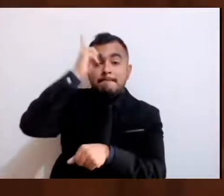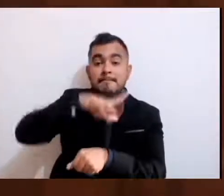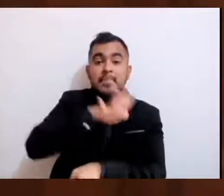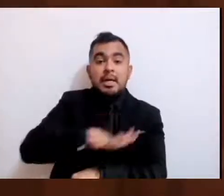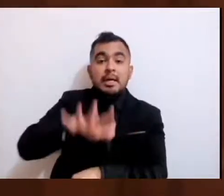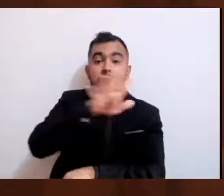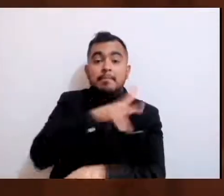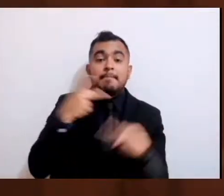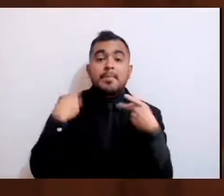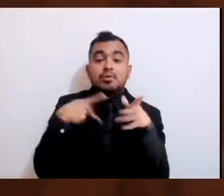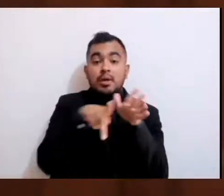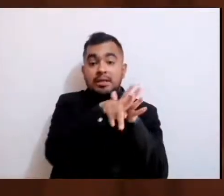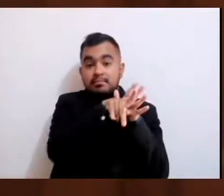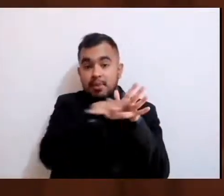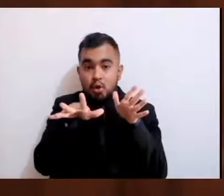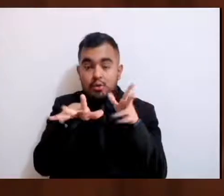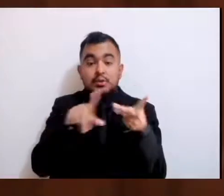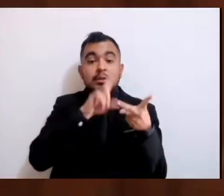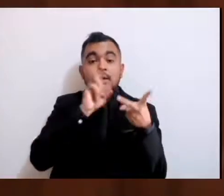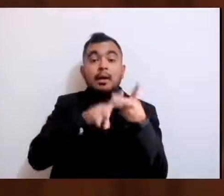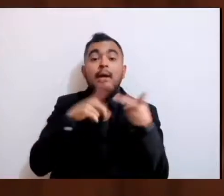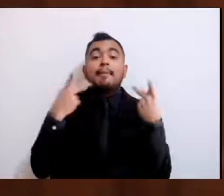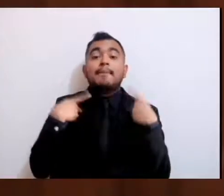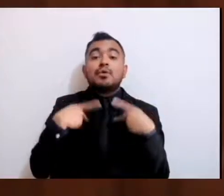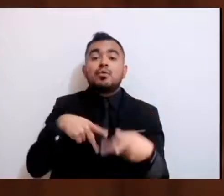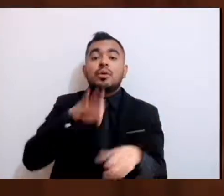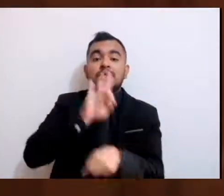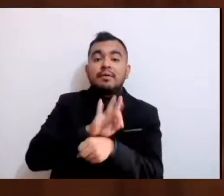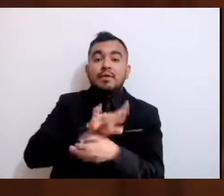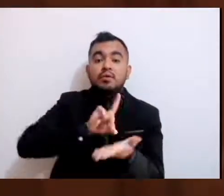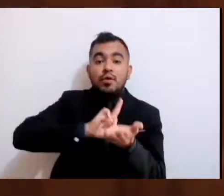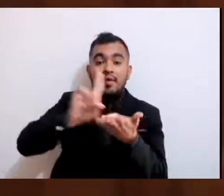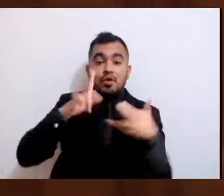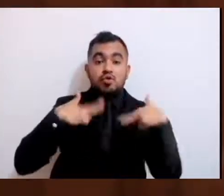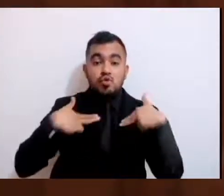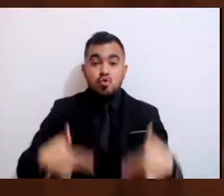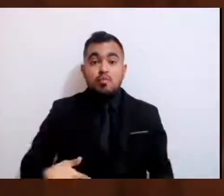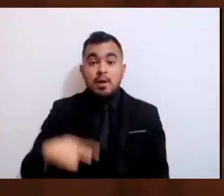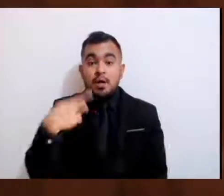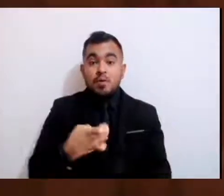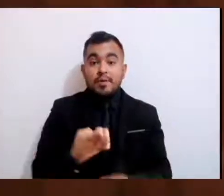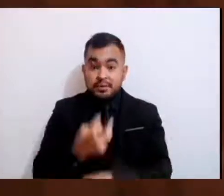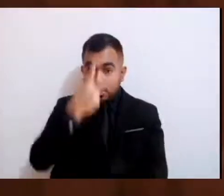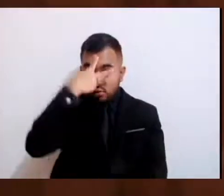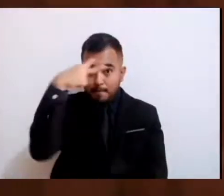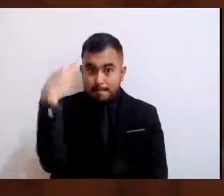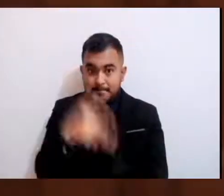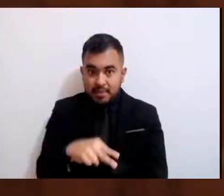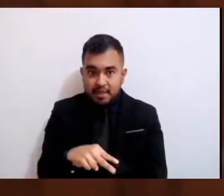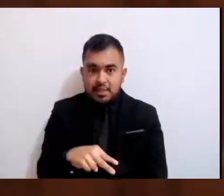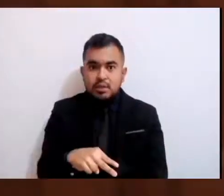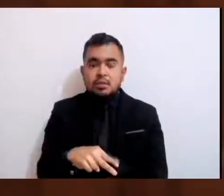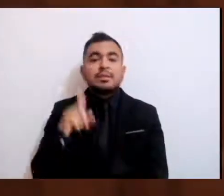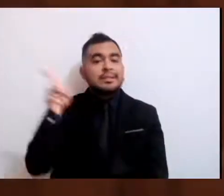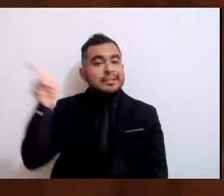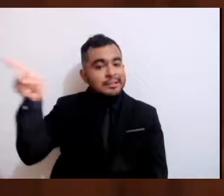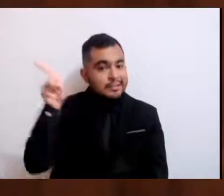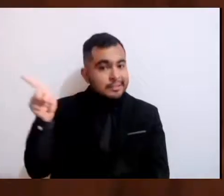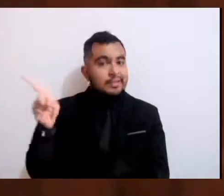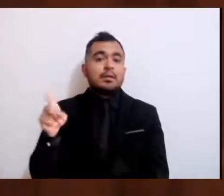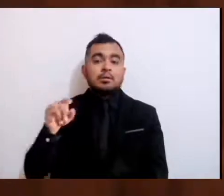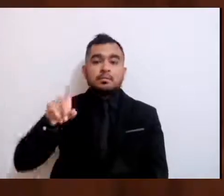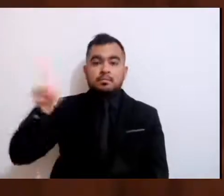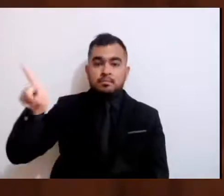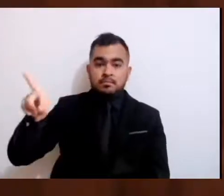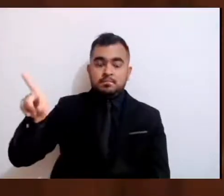personas defensoras de derechos humanos del Estado de México, rinda un informe a esta